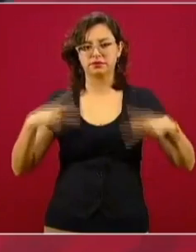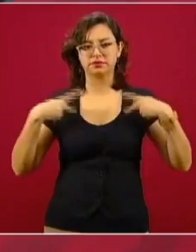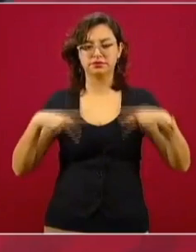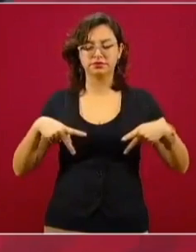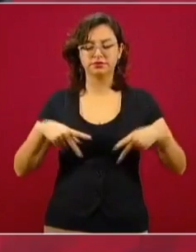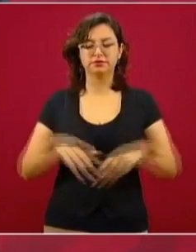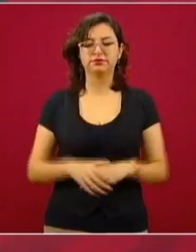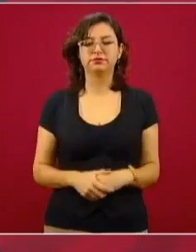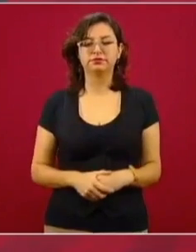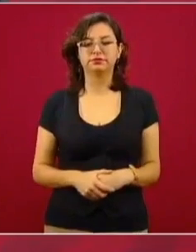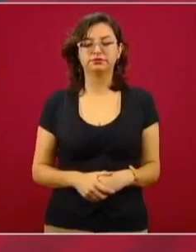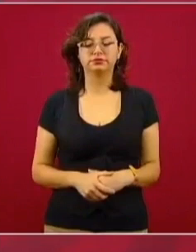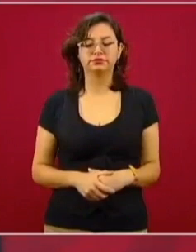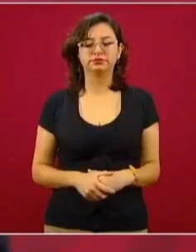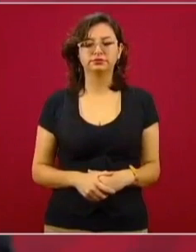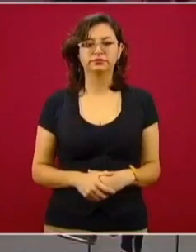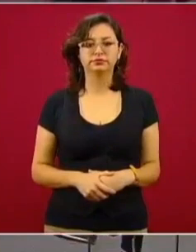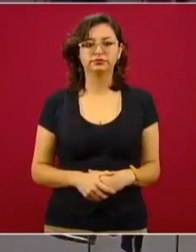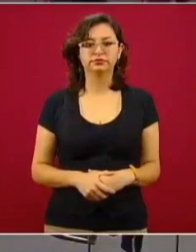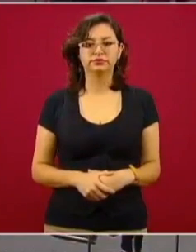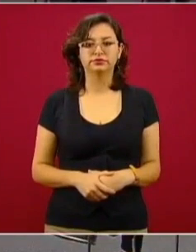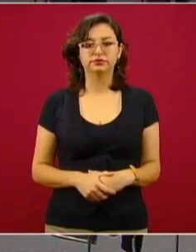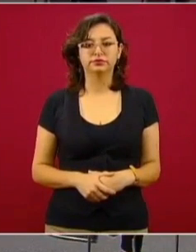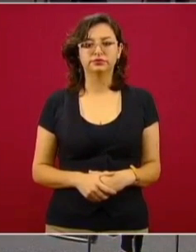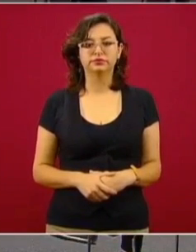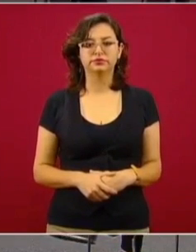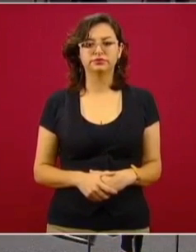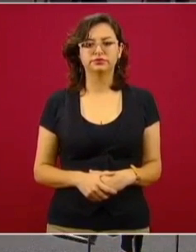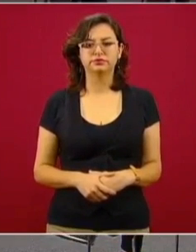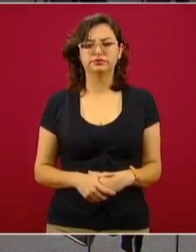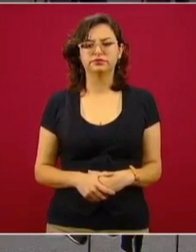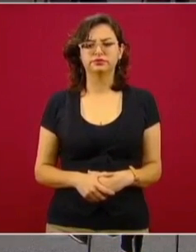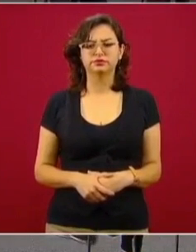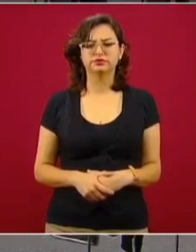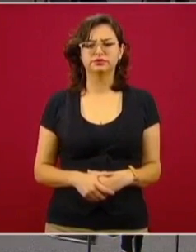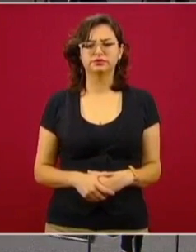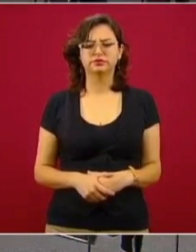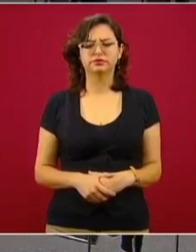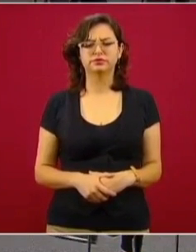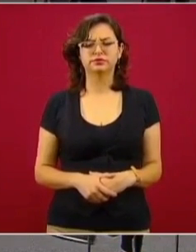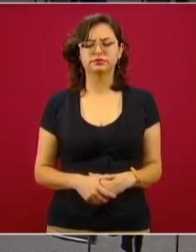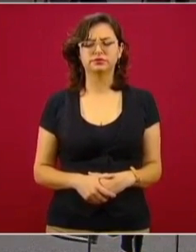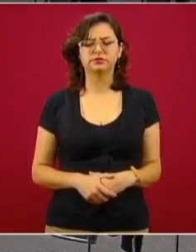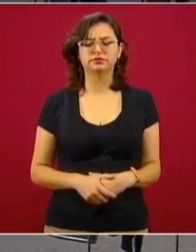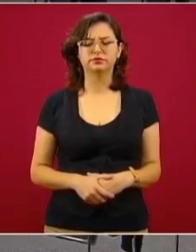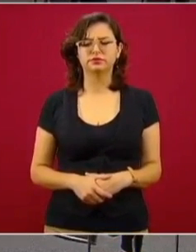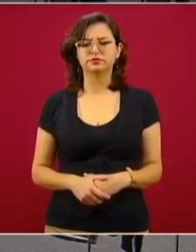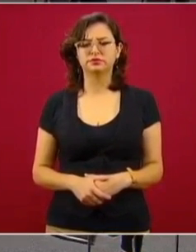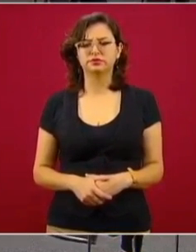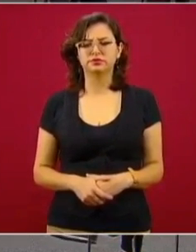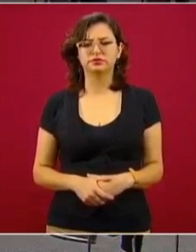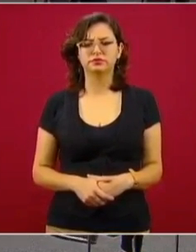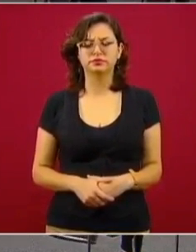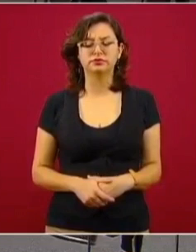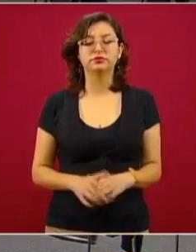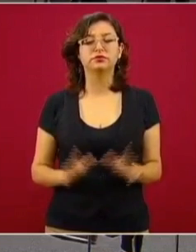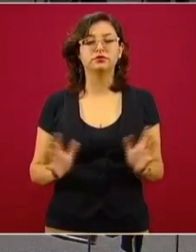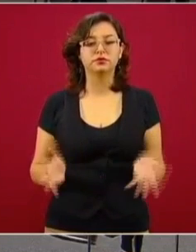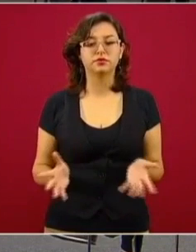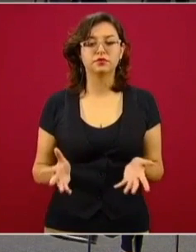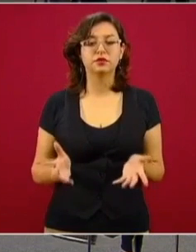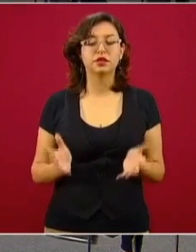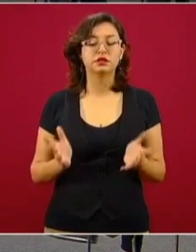Y al día de hoy ya se han ejercido 44